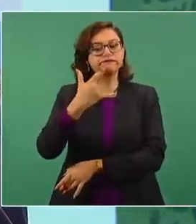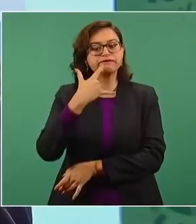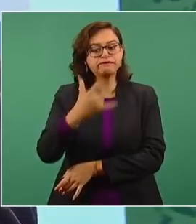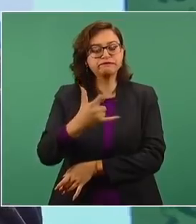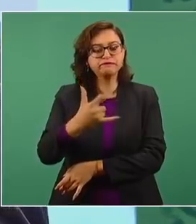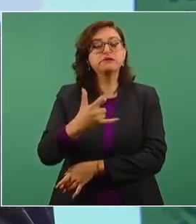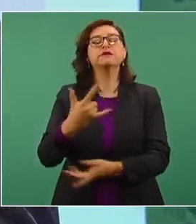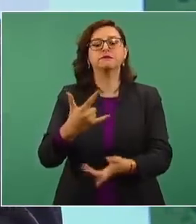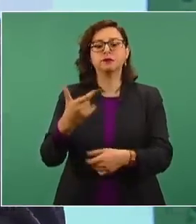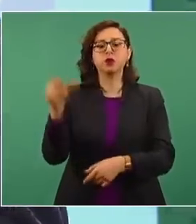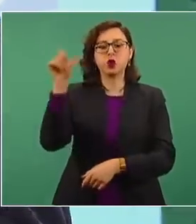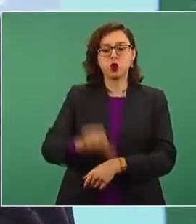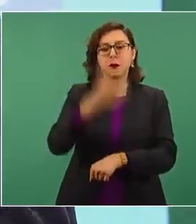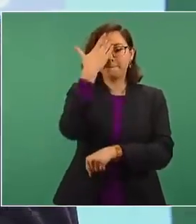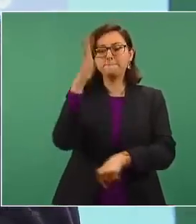derecho a la igualdad.